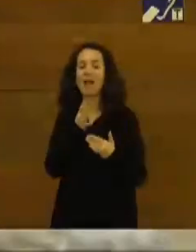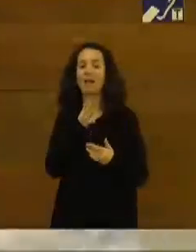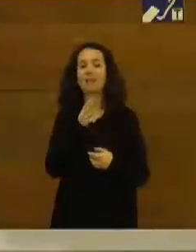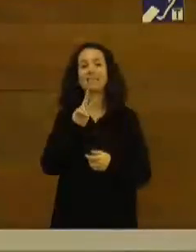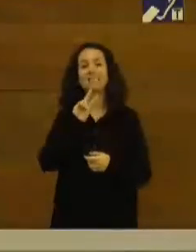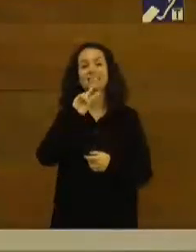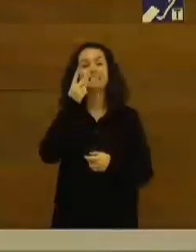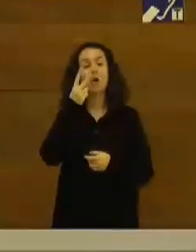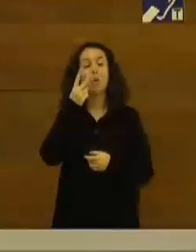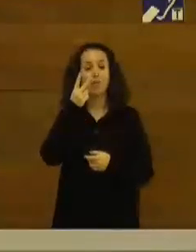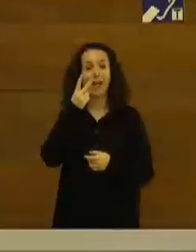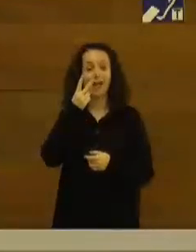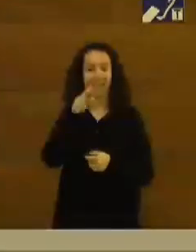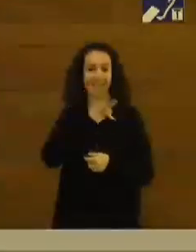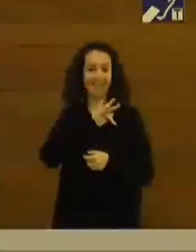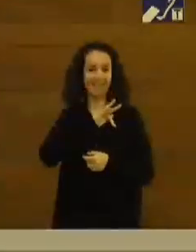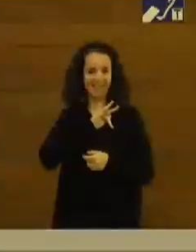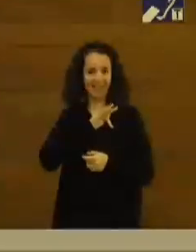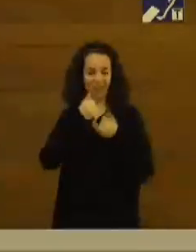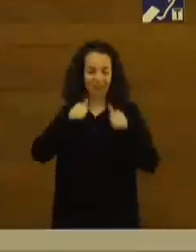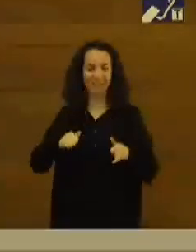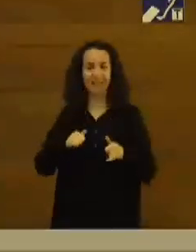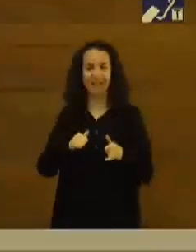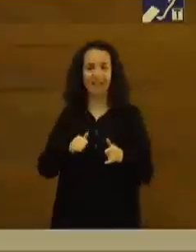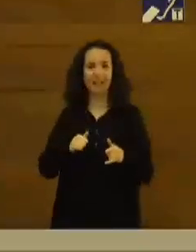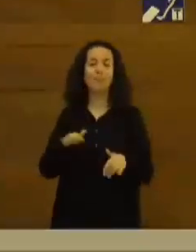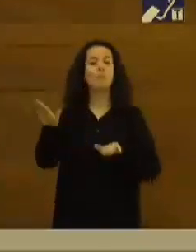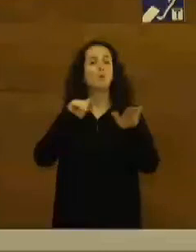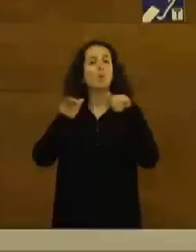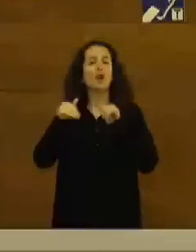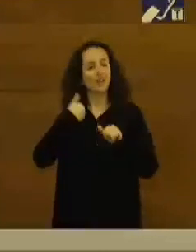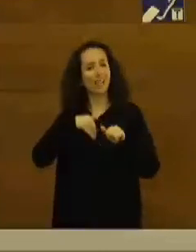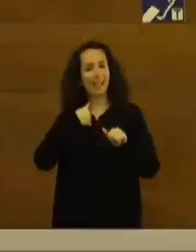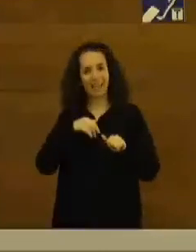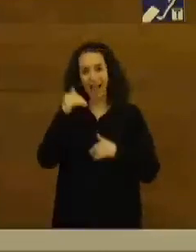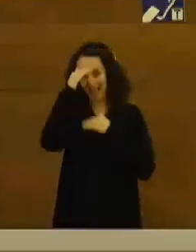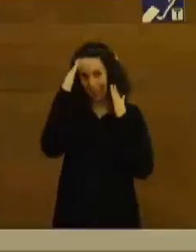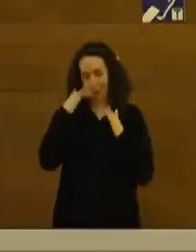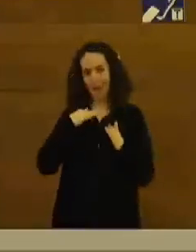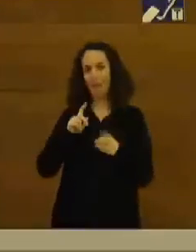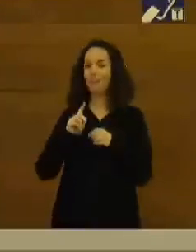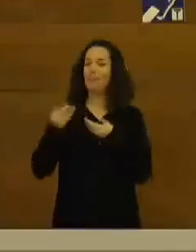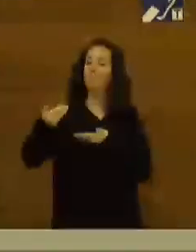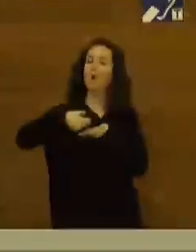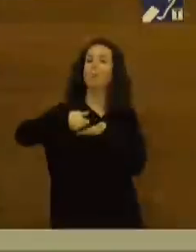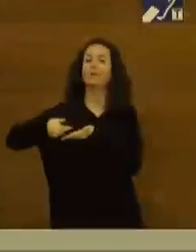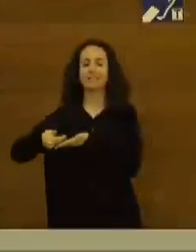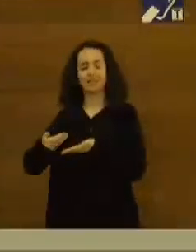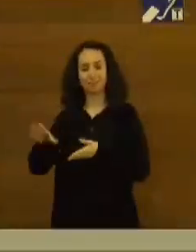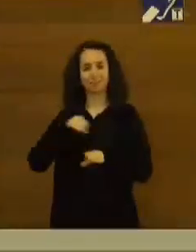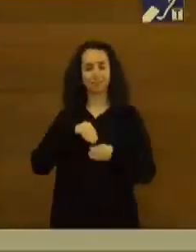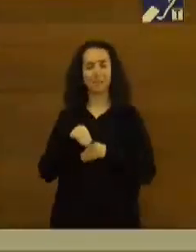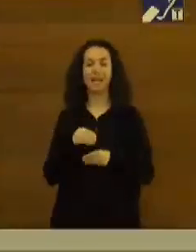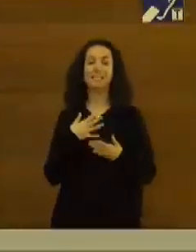la segunda edición y estamos muy atentos a recibir todas las propuestas muchas gracias de nuevo a todos y ya damos por